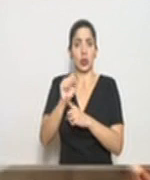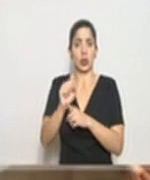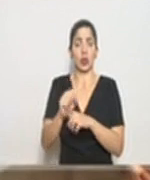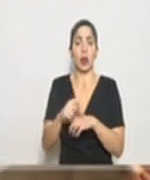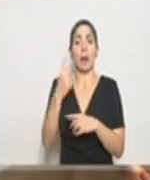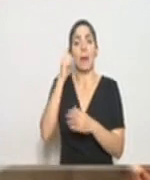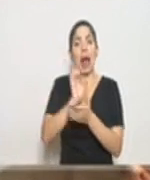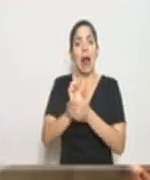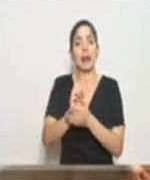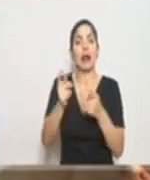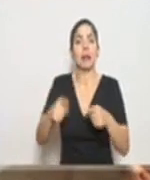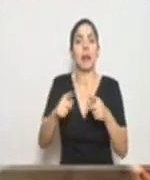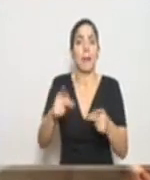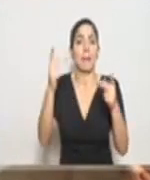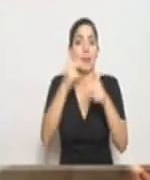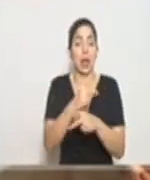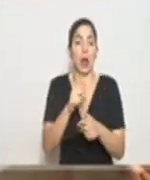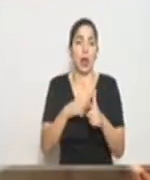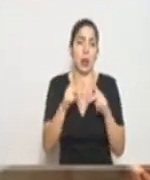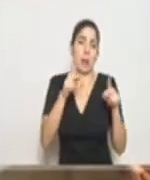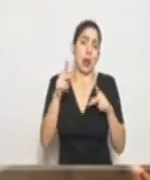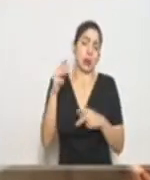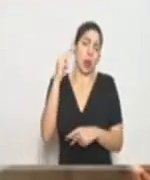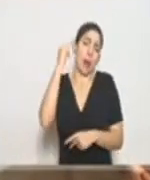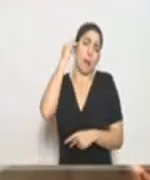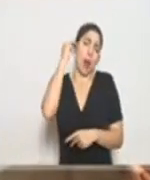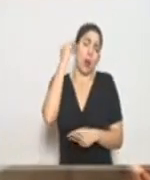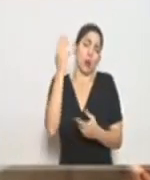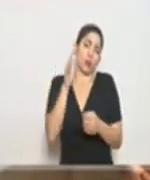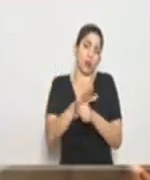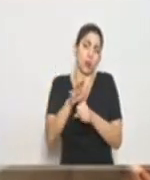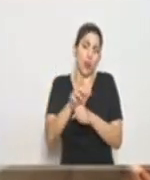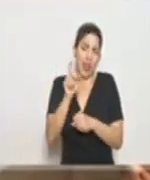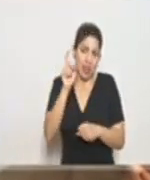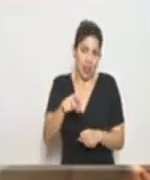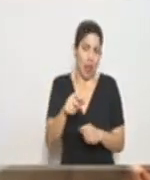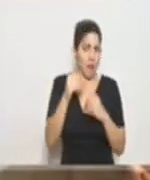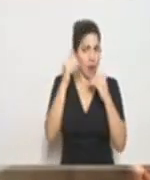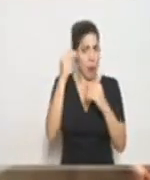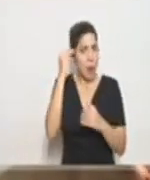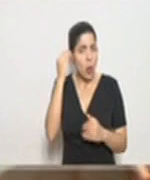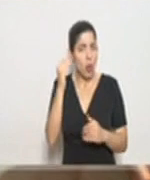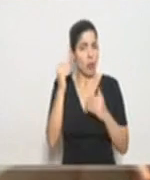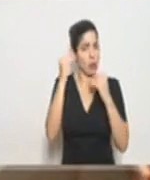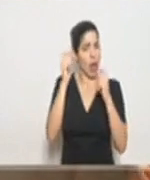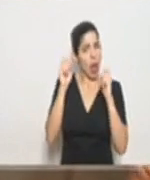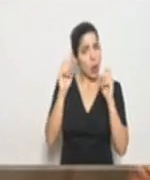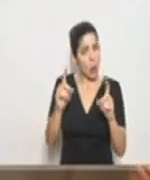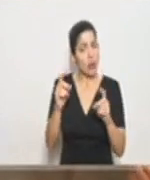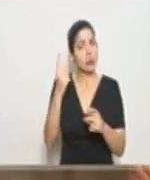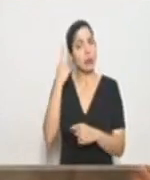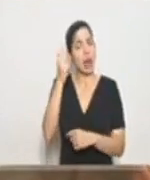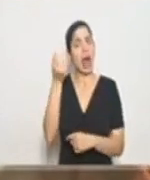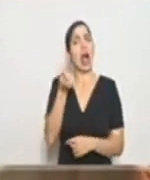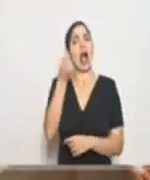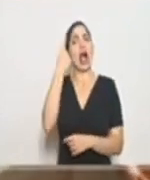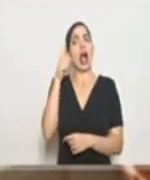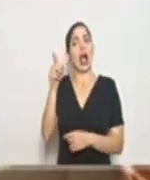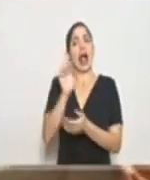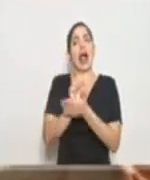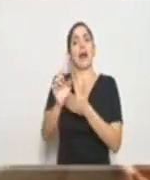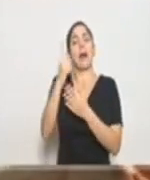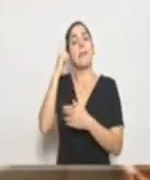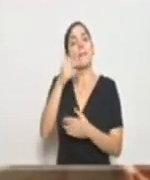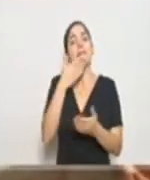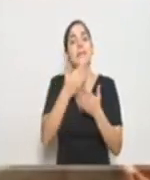ulteriores consecuencias yo pienso que el nivel de madurez de las personas debe ser alto el nivel de educación para entender que eso es lo que hay que evitar por